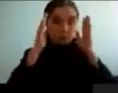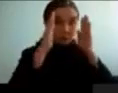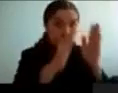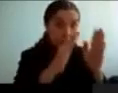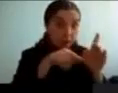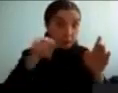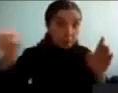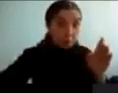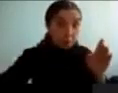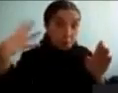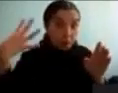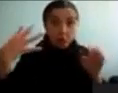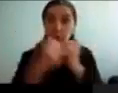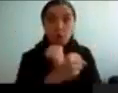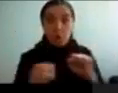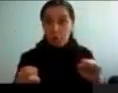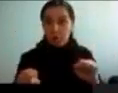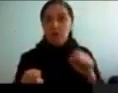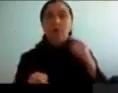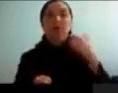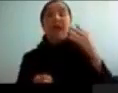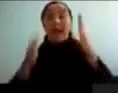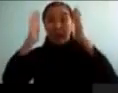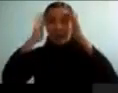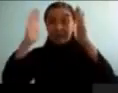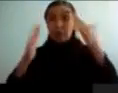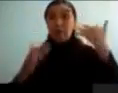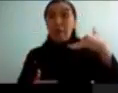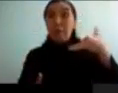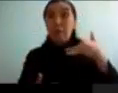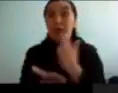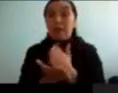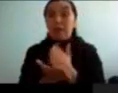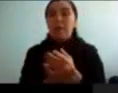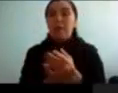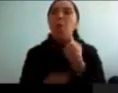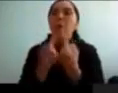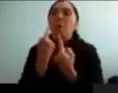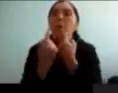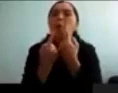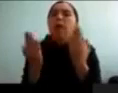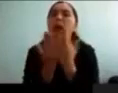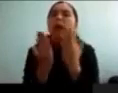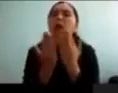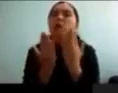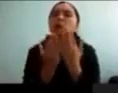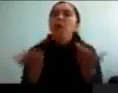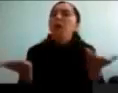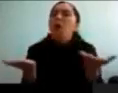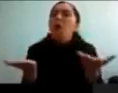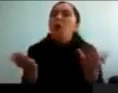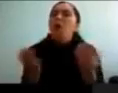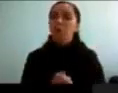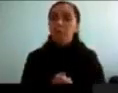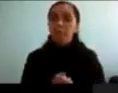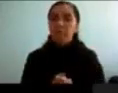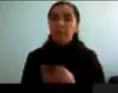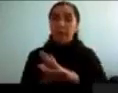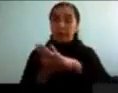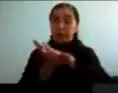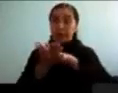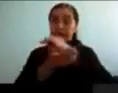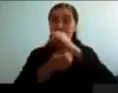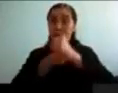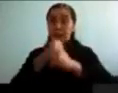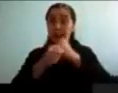importante, en nuestro comportamiento, y la pregunta es, ¿cómo la podemos estudiar? Este es un ejemplo, de dos tenistas, de los años